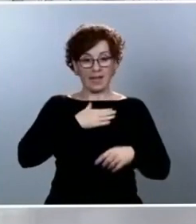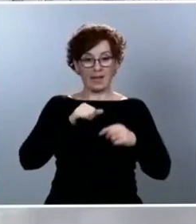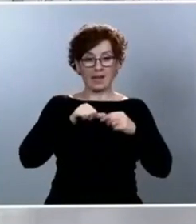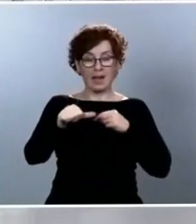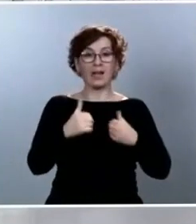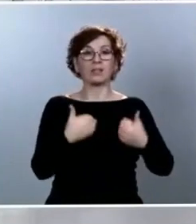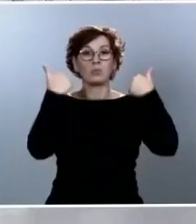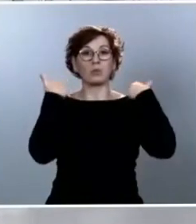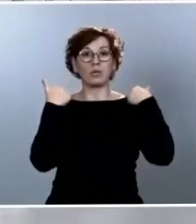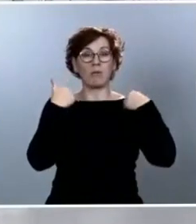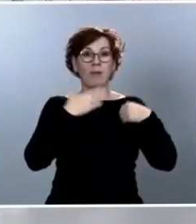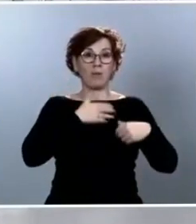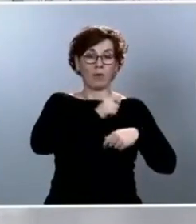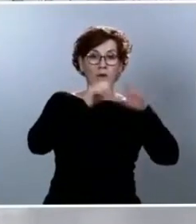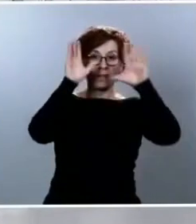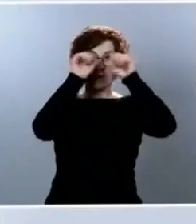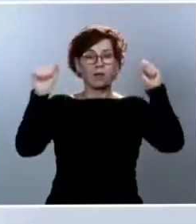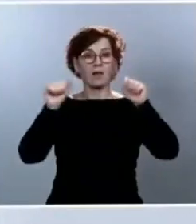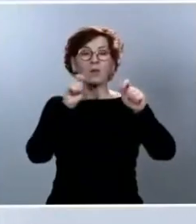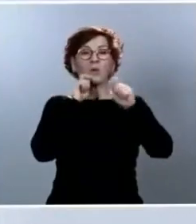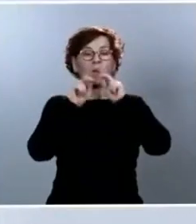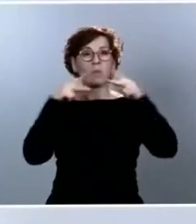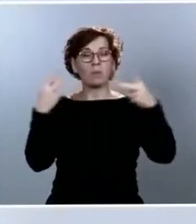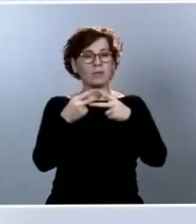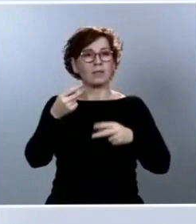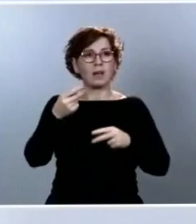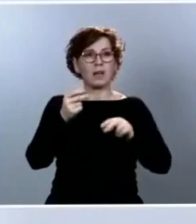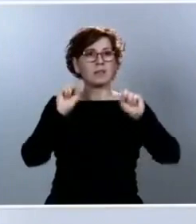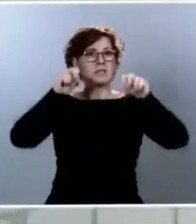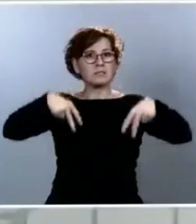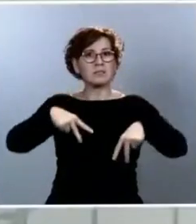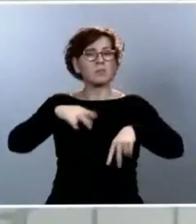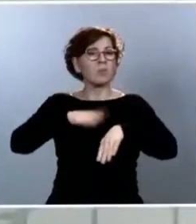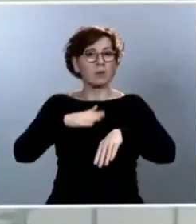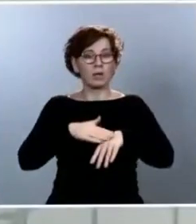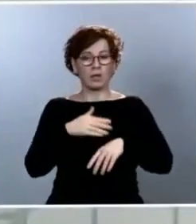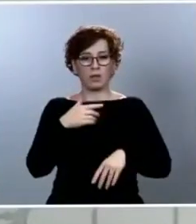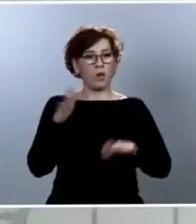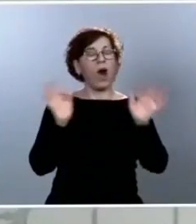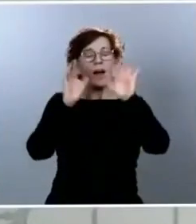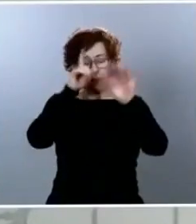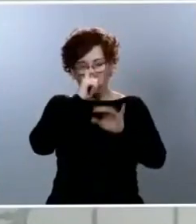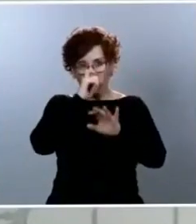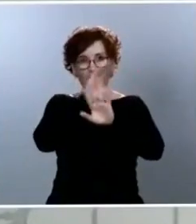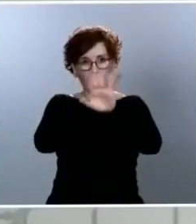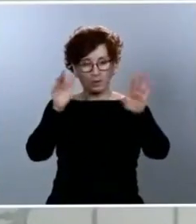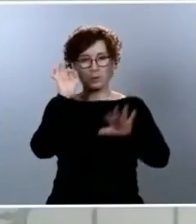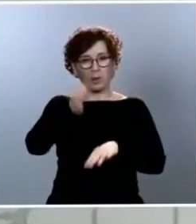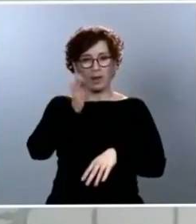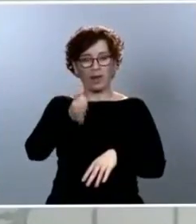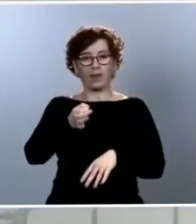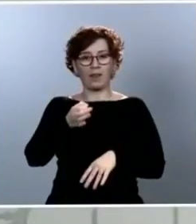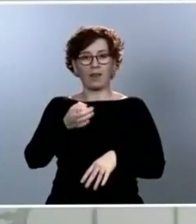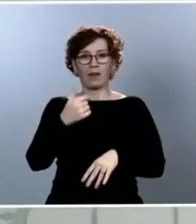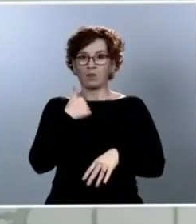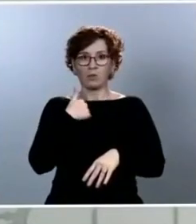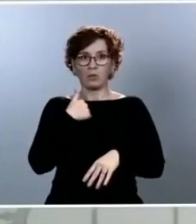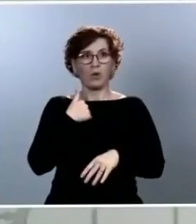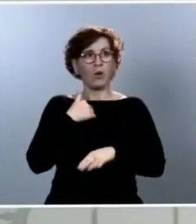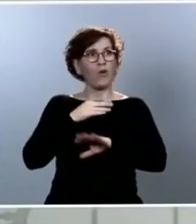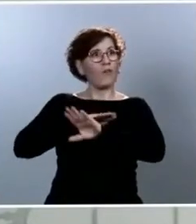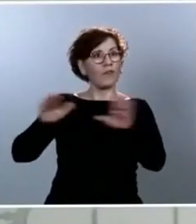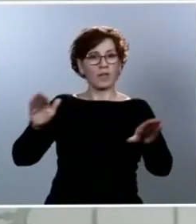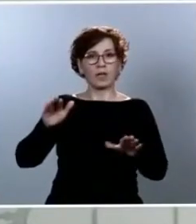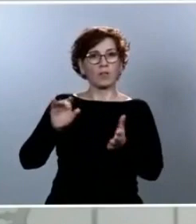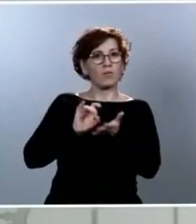fuerzas armadas? Sí, discúlpeme. Sí, sí, tiene razón. No, no prescindimos de nadie, al contrario. Ya aprovecho su pregunta para agradecer de corazón a todos y cada uno